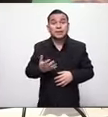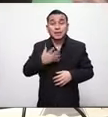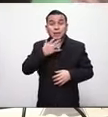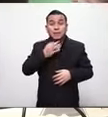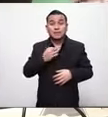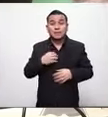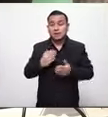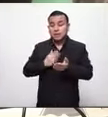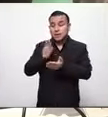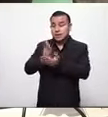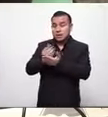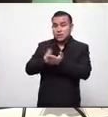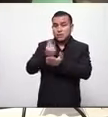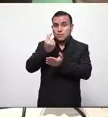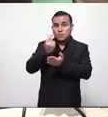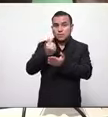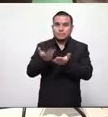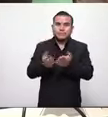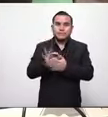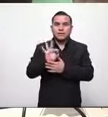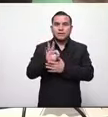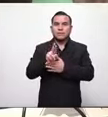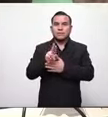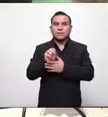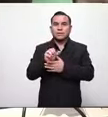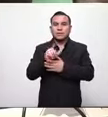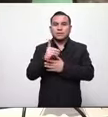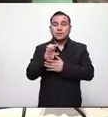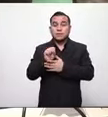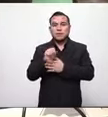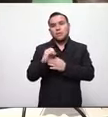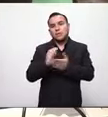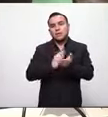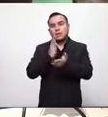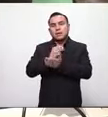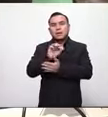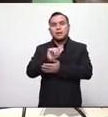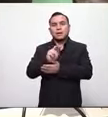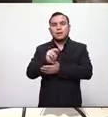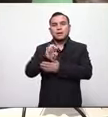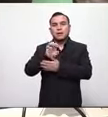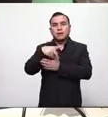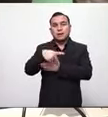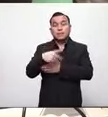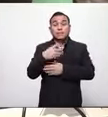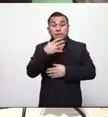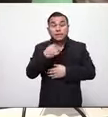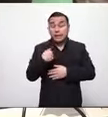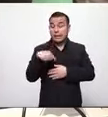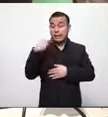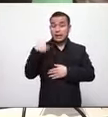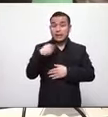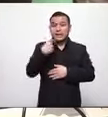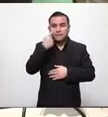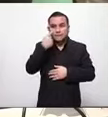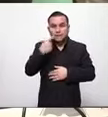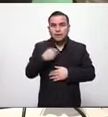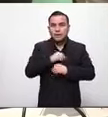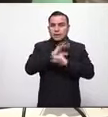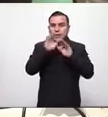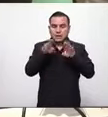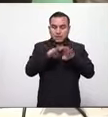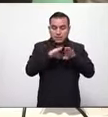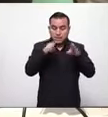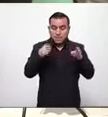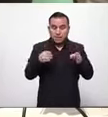vez de haber ido a la UCA hubieran ido a FUSADES o a la NEP pero al final el día de ayer yo vi la mesa